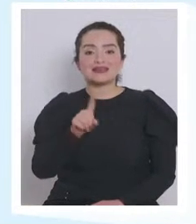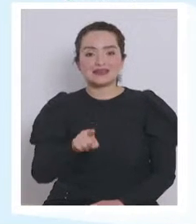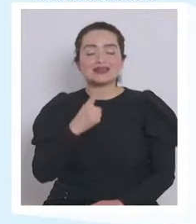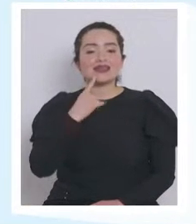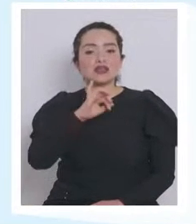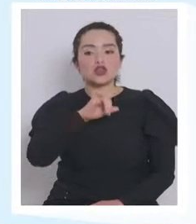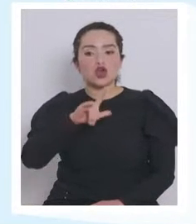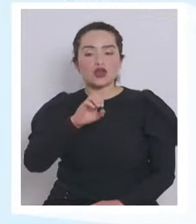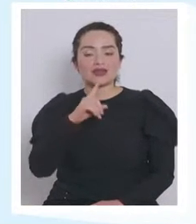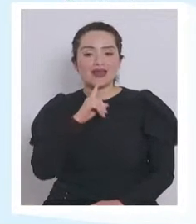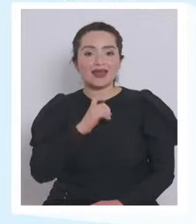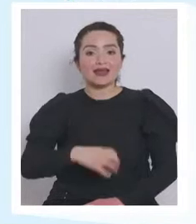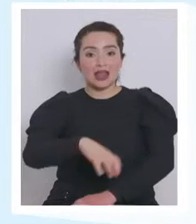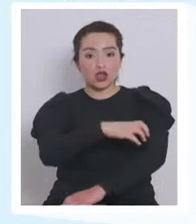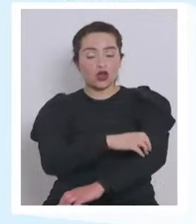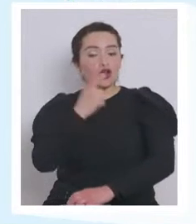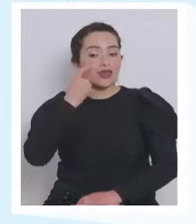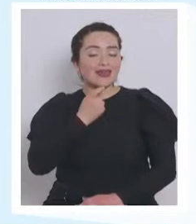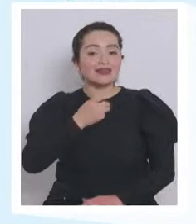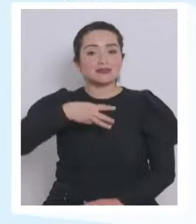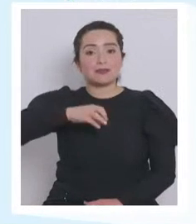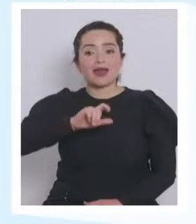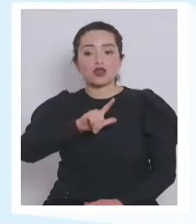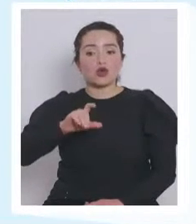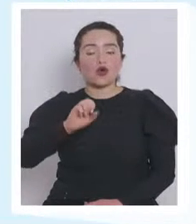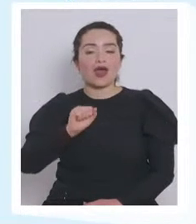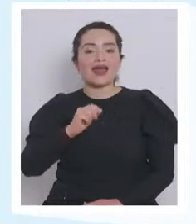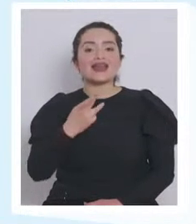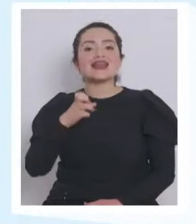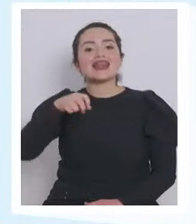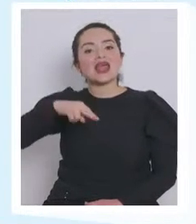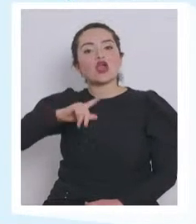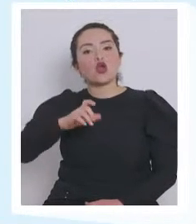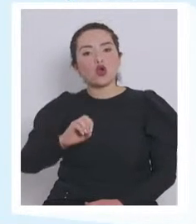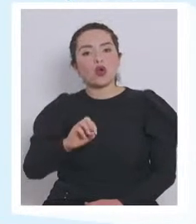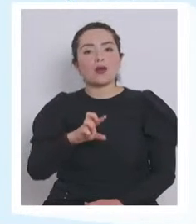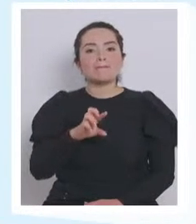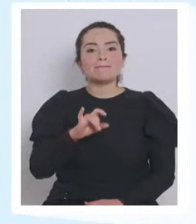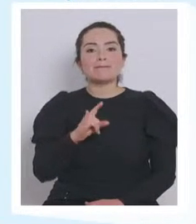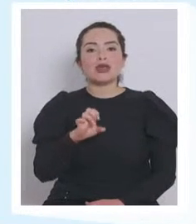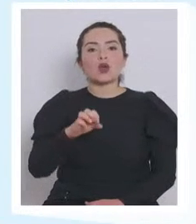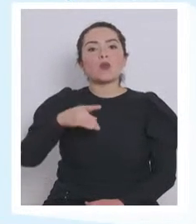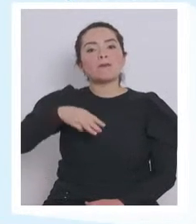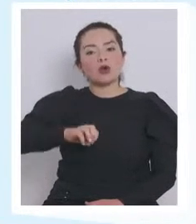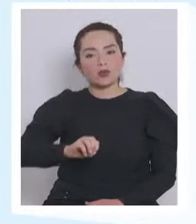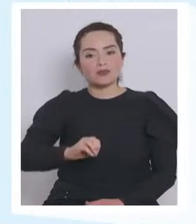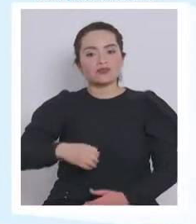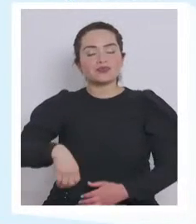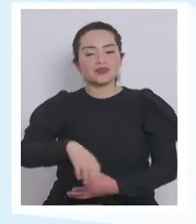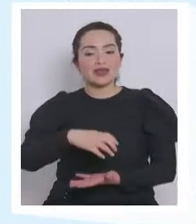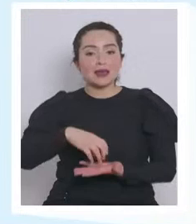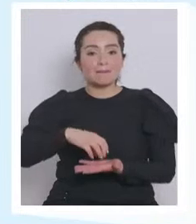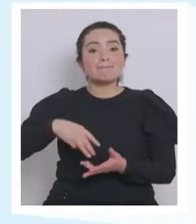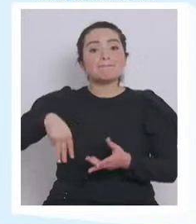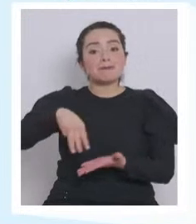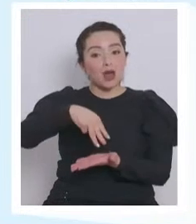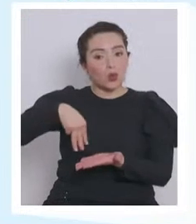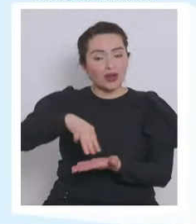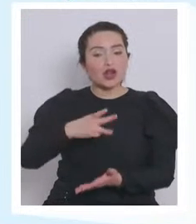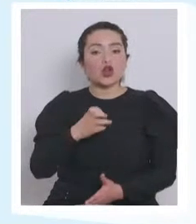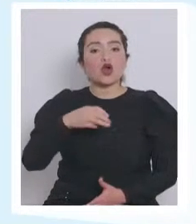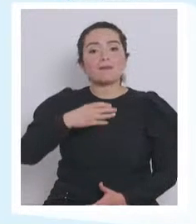En la región de Ojiguis, Mayoa, Rengo y Peumo. En la región de Maule, Romeral,